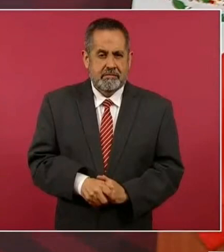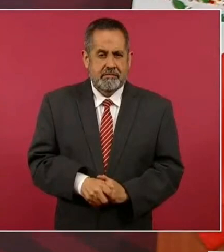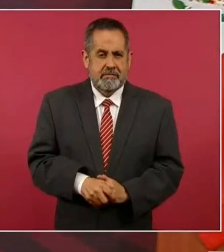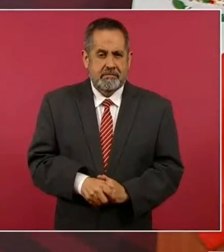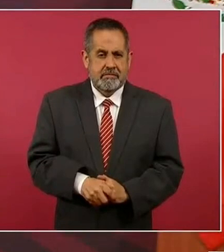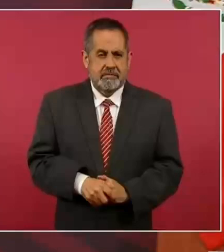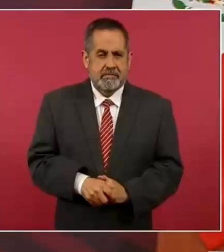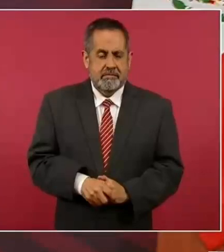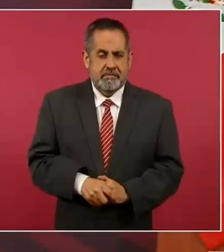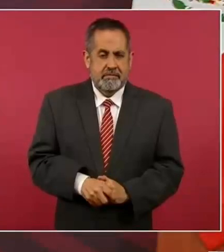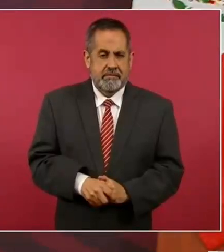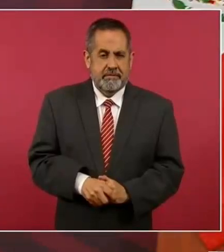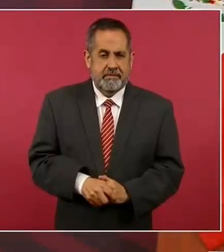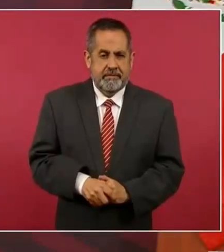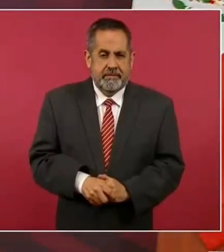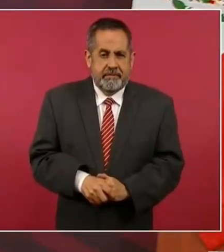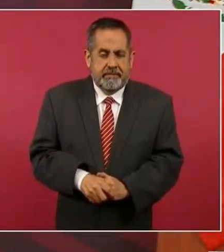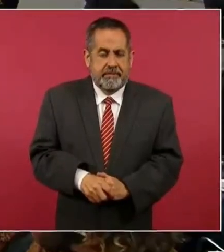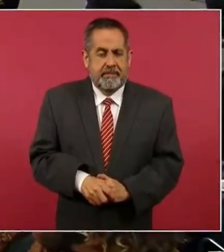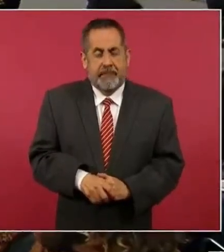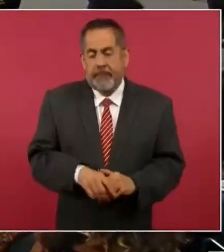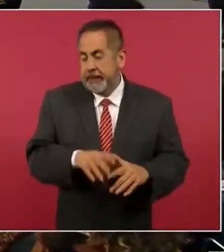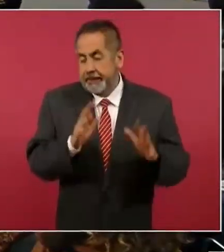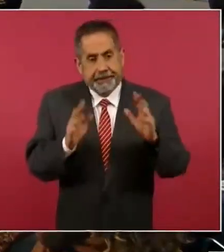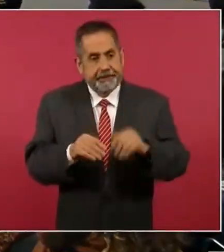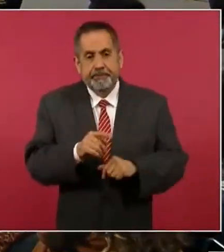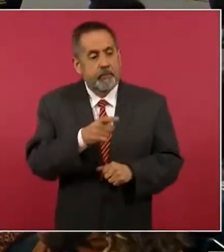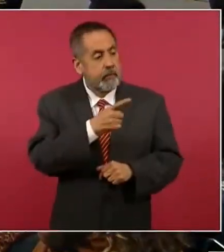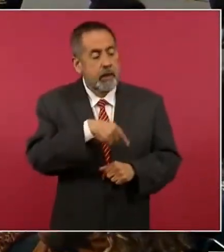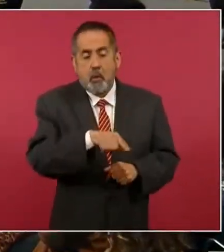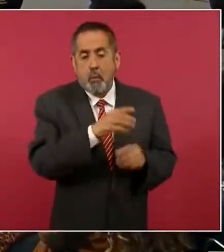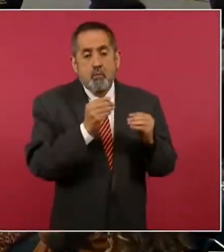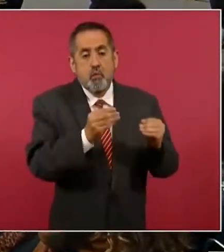es que muchos de ellos